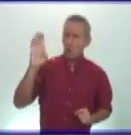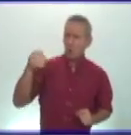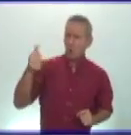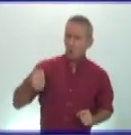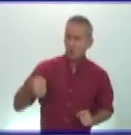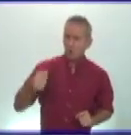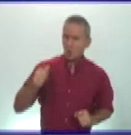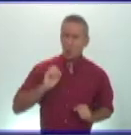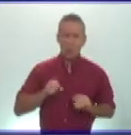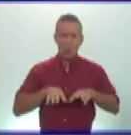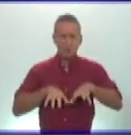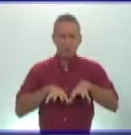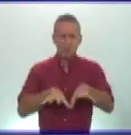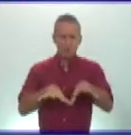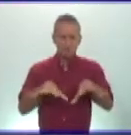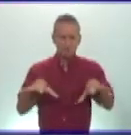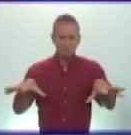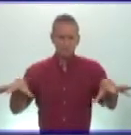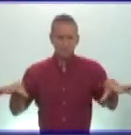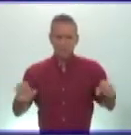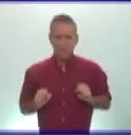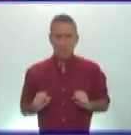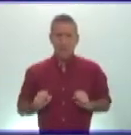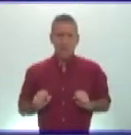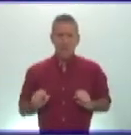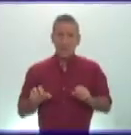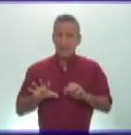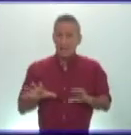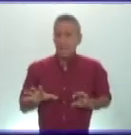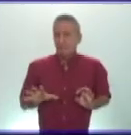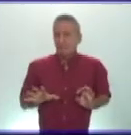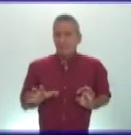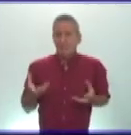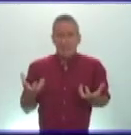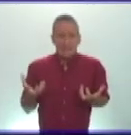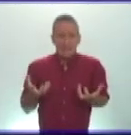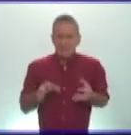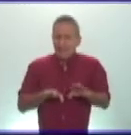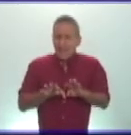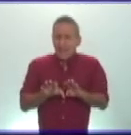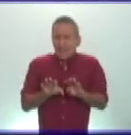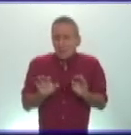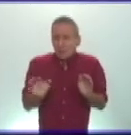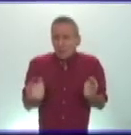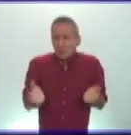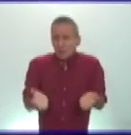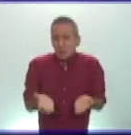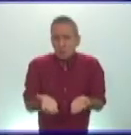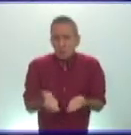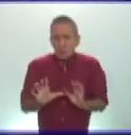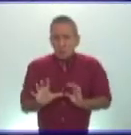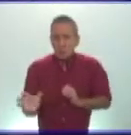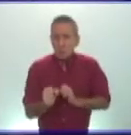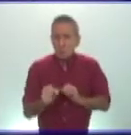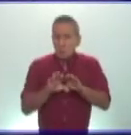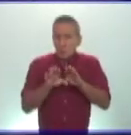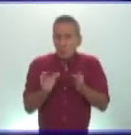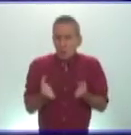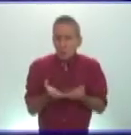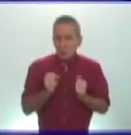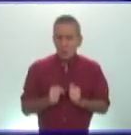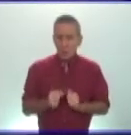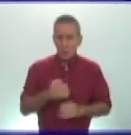al hacerse con el control de dacia lo que ahora es rumanía y mesopotamia tomando incluso la capital parta tesifonte de sus